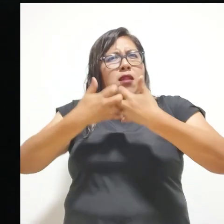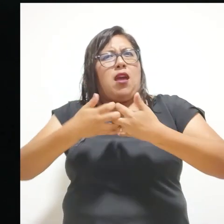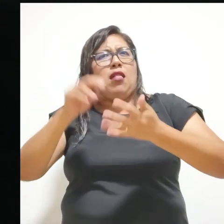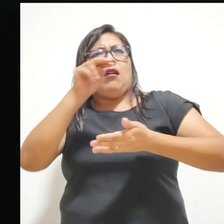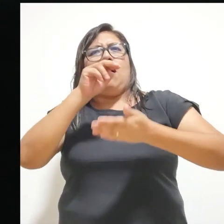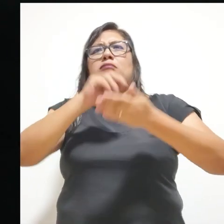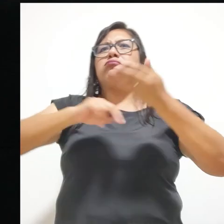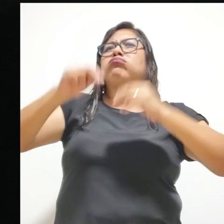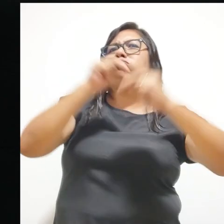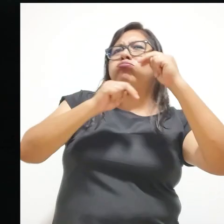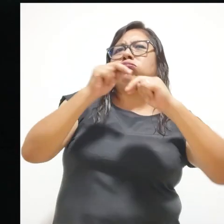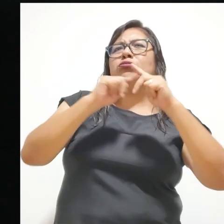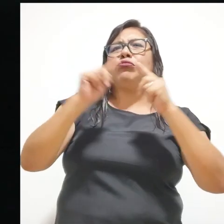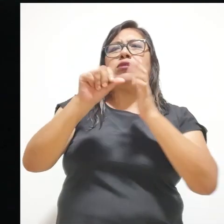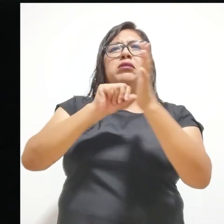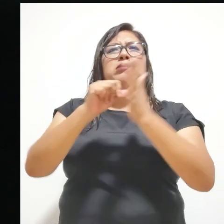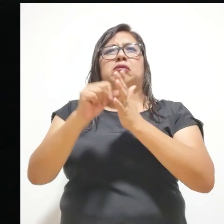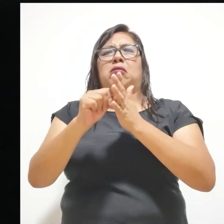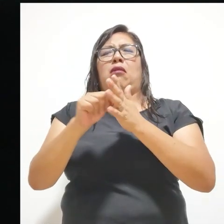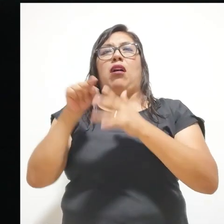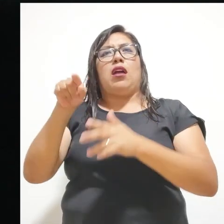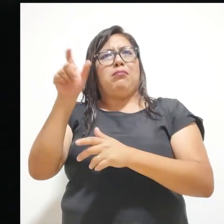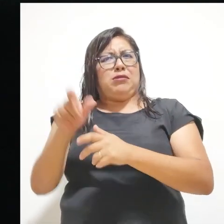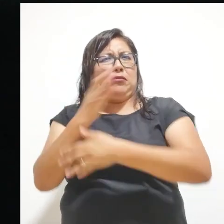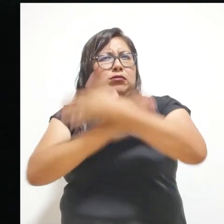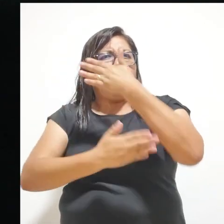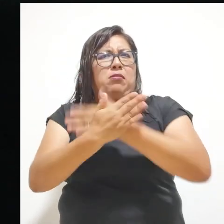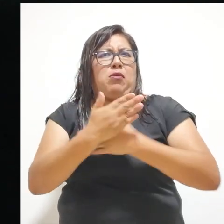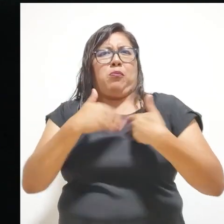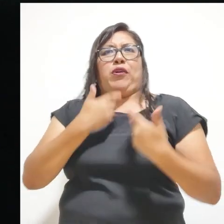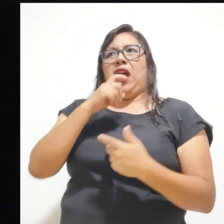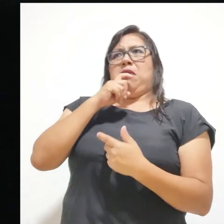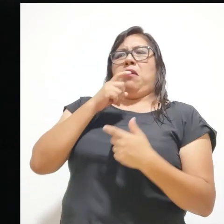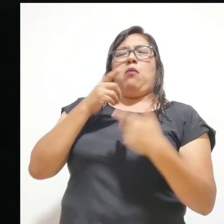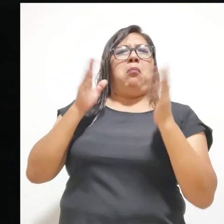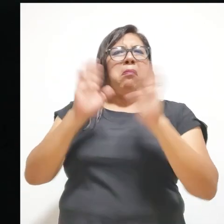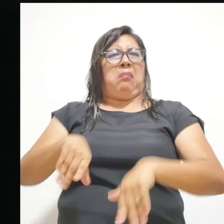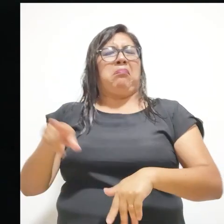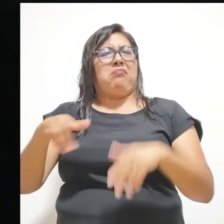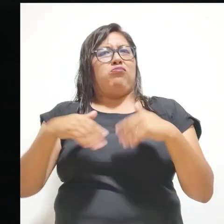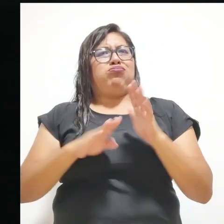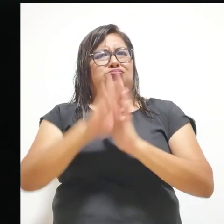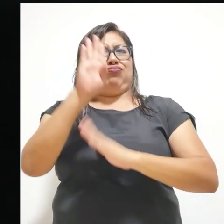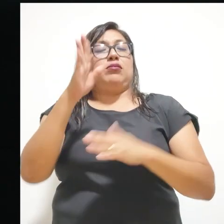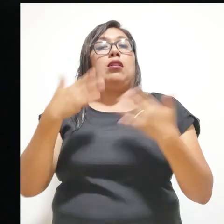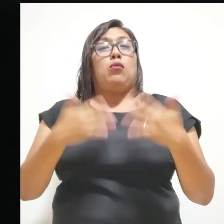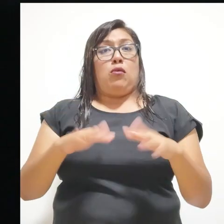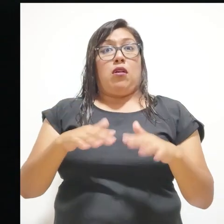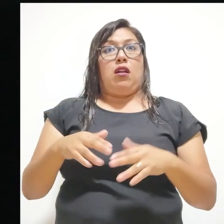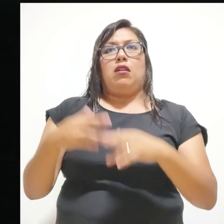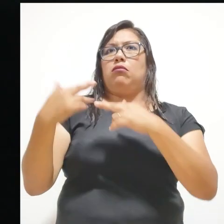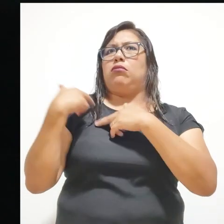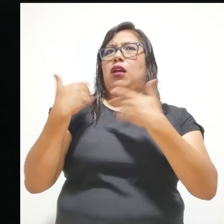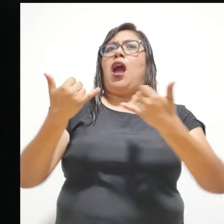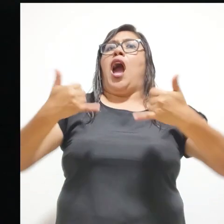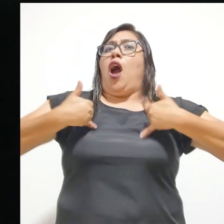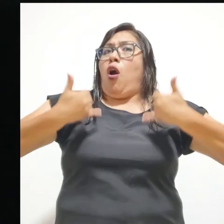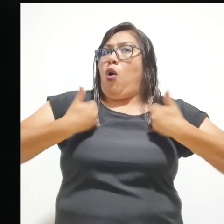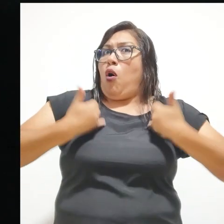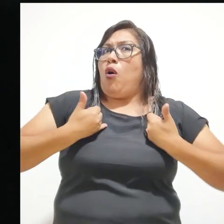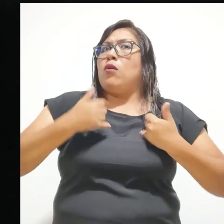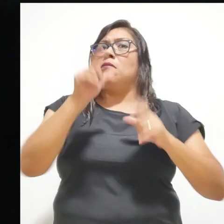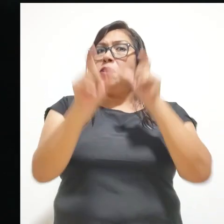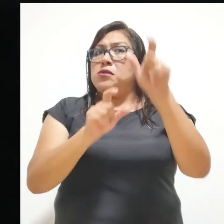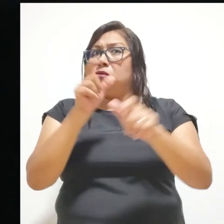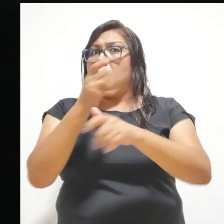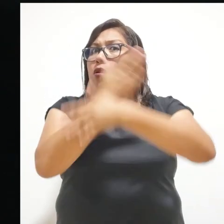realmente no tienen nada que envidiar, ¿no es cierto?, a los mejores gestores de estas iniciativas. Tenemos personas